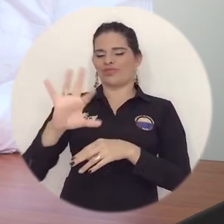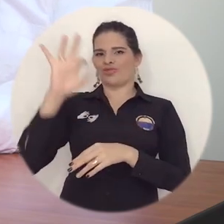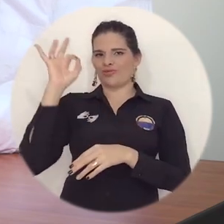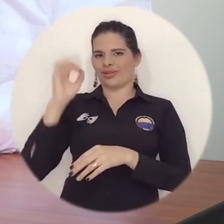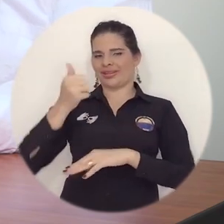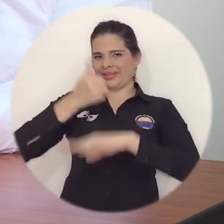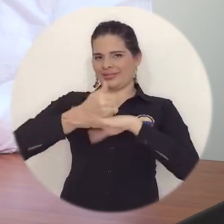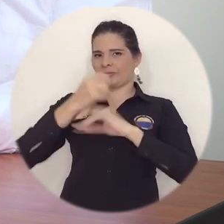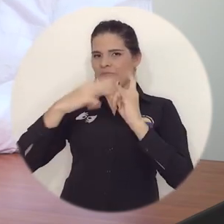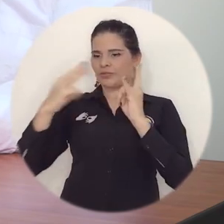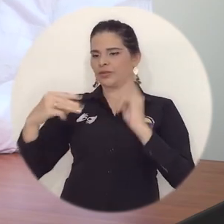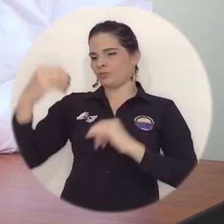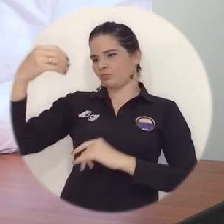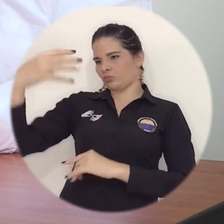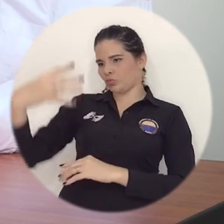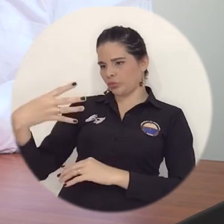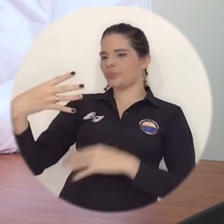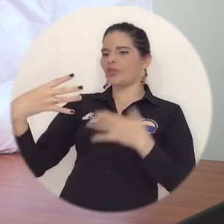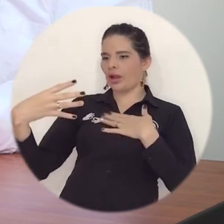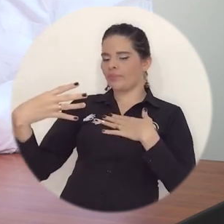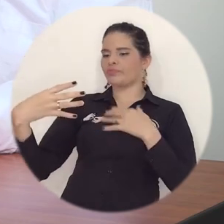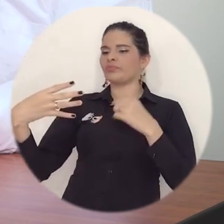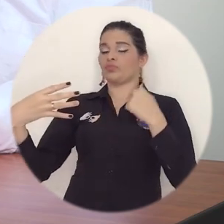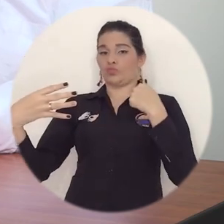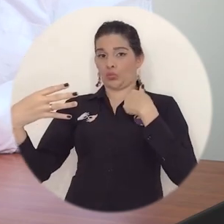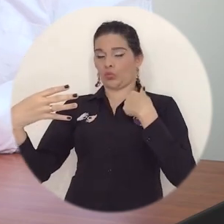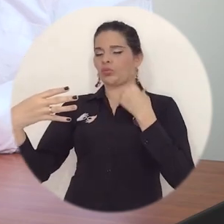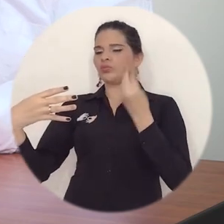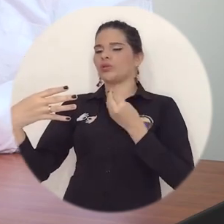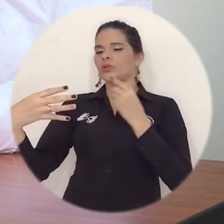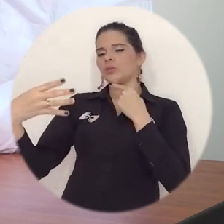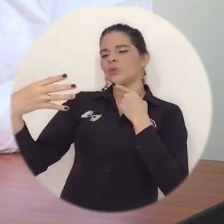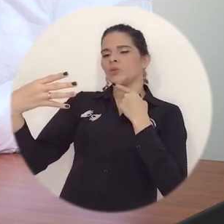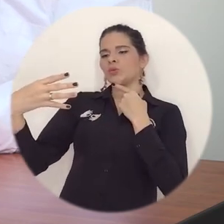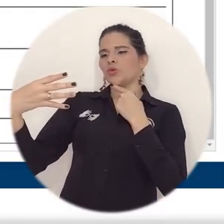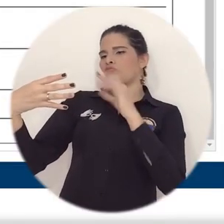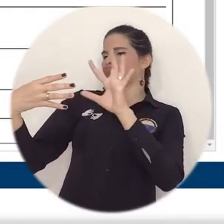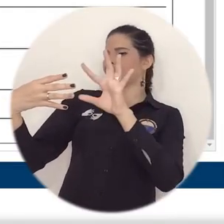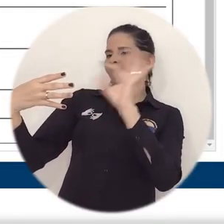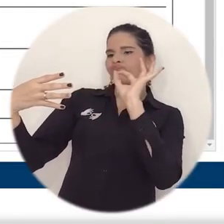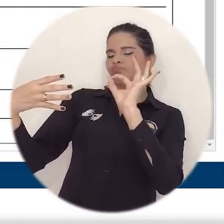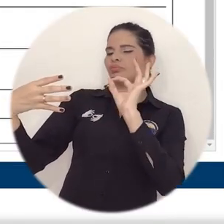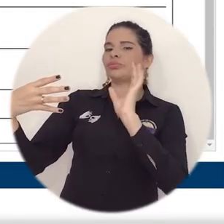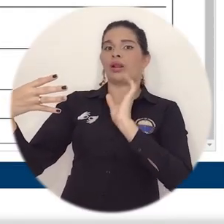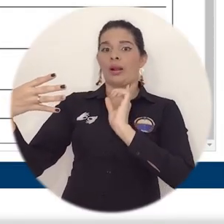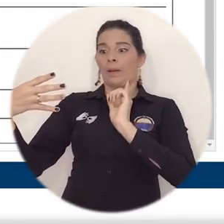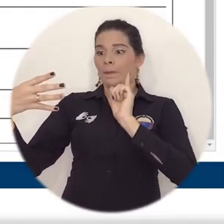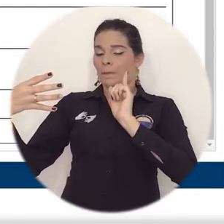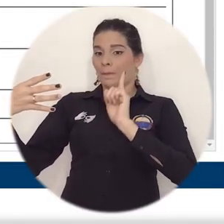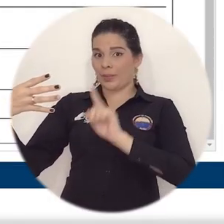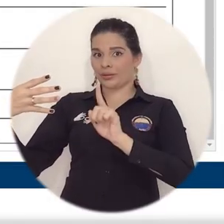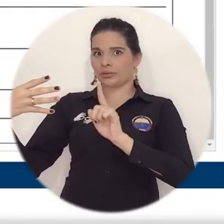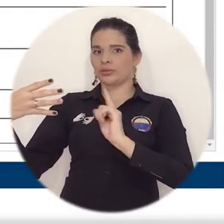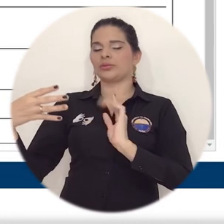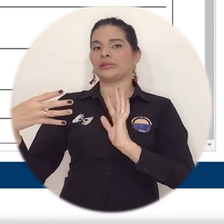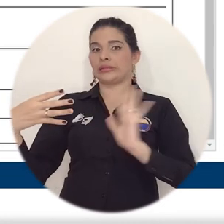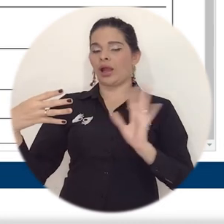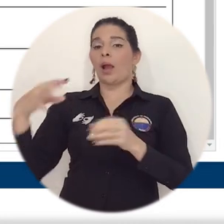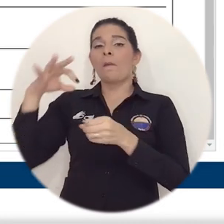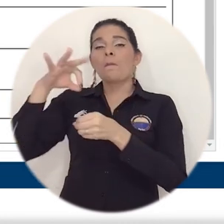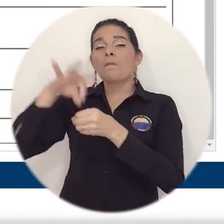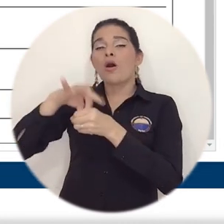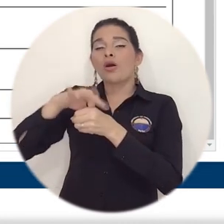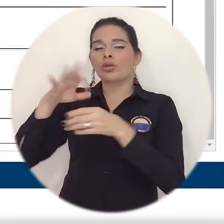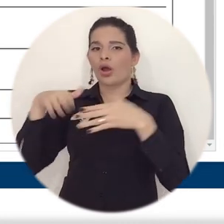la escogencia del candidato y para poder realizar la votación deberá nuevamente escribir su